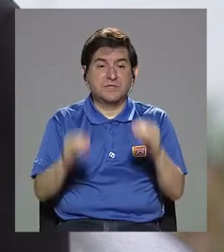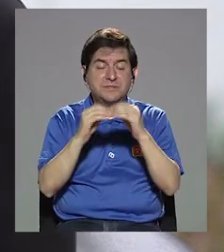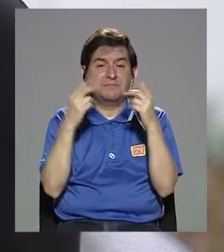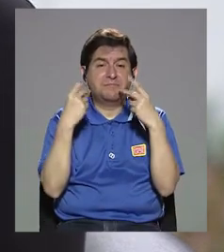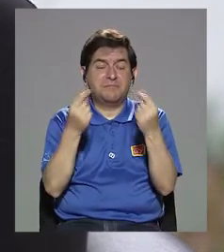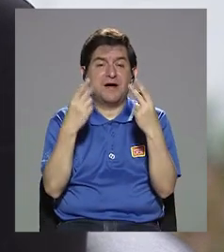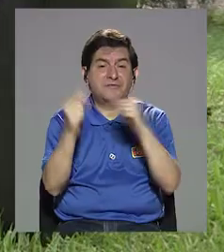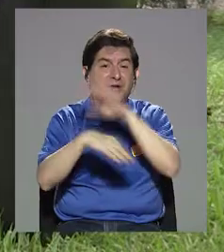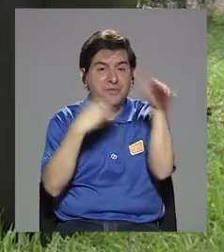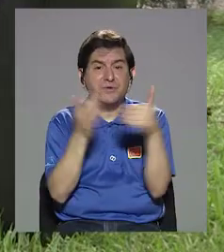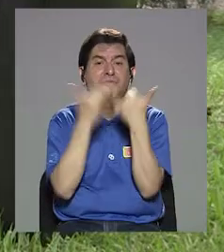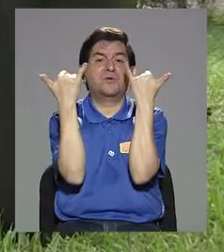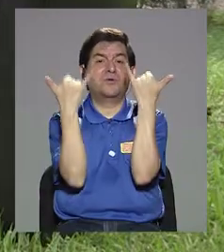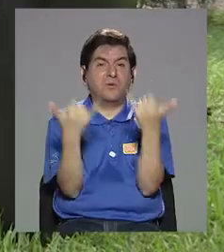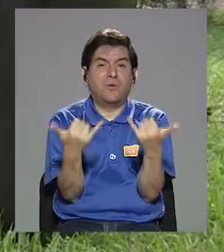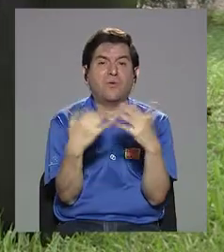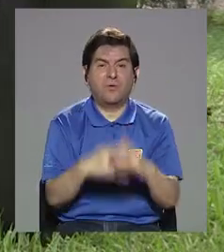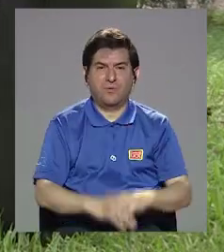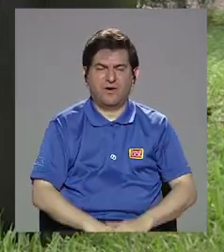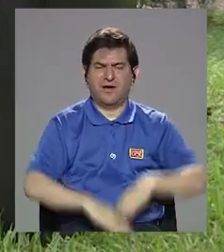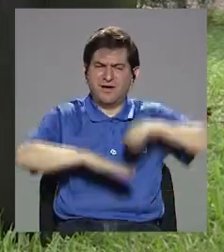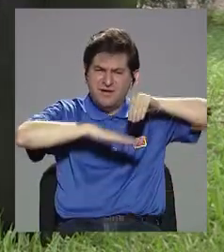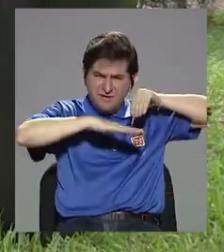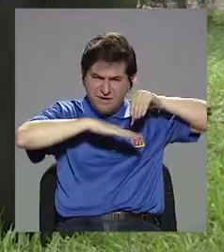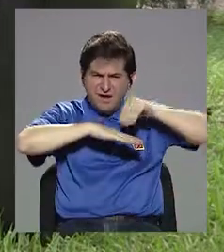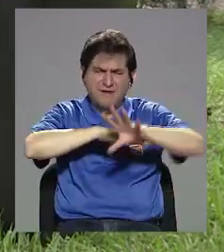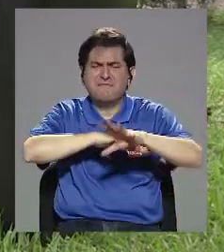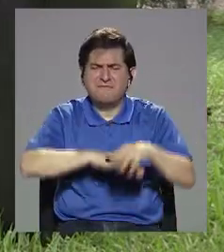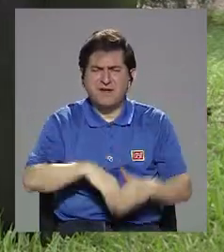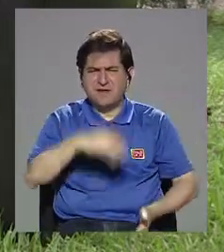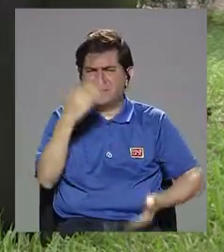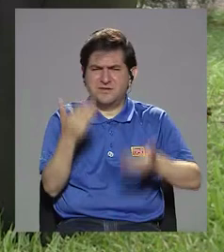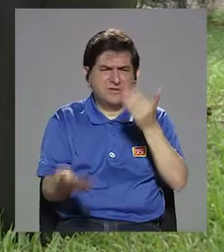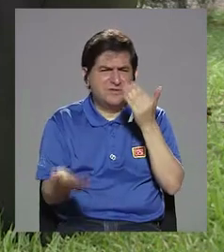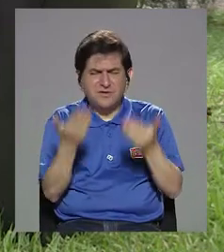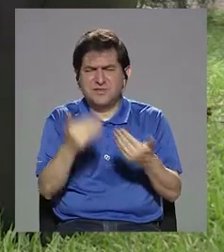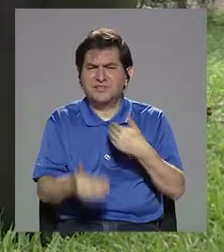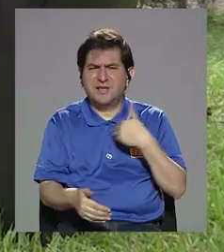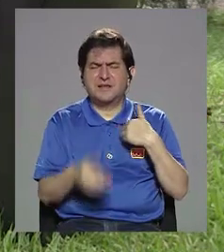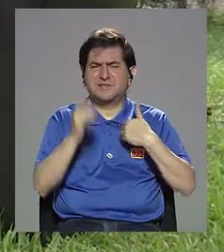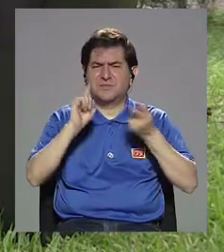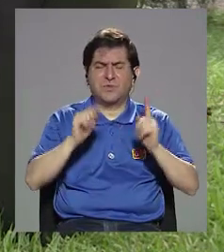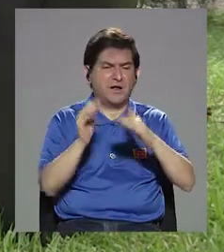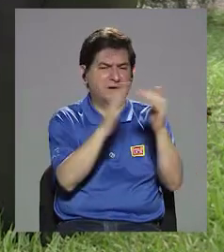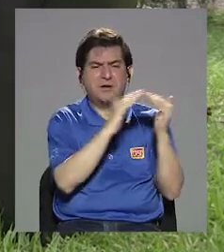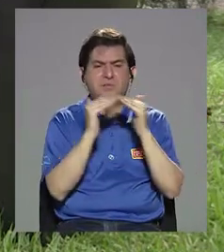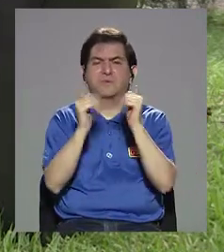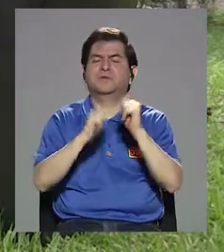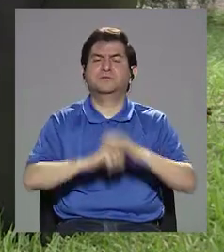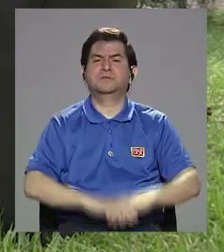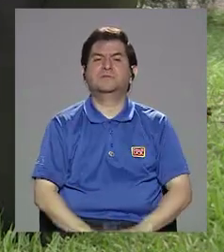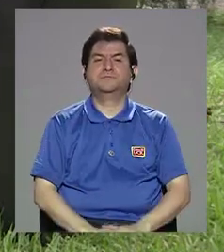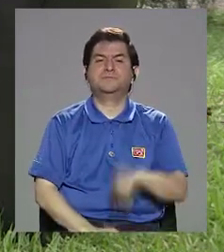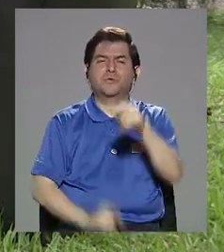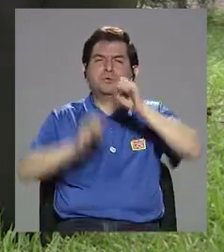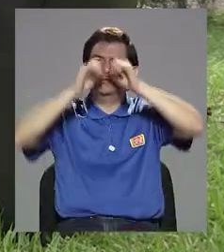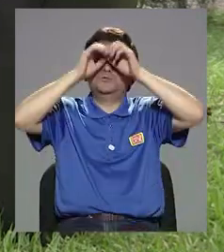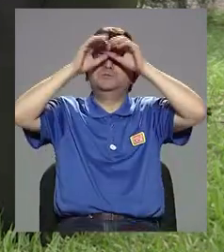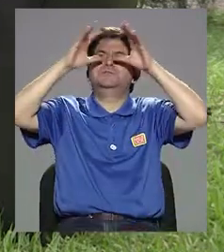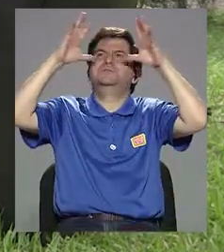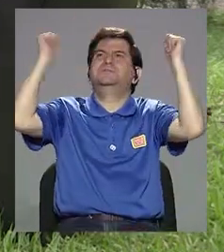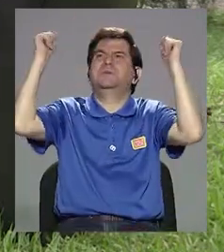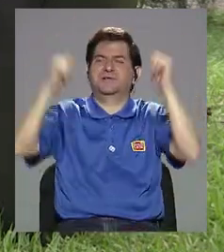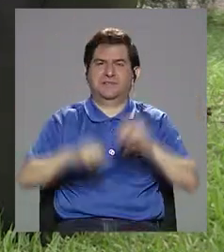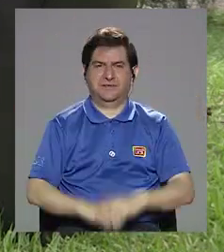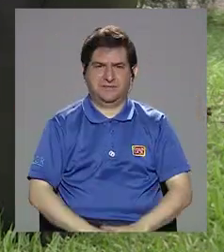rápido, ¿verdad? Entonces, ¿qué efectos, qué tan frecuente y qué efectos tiene esto para la población? Sí, imagínense que hay